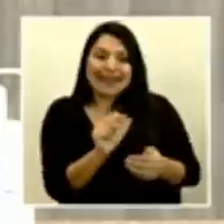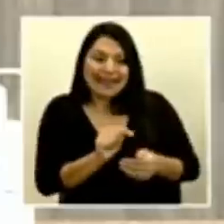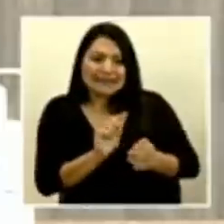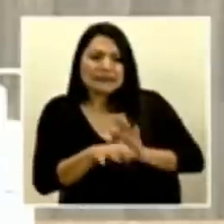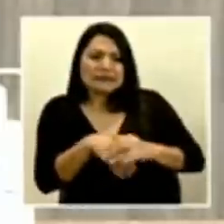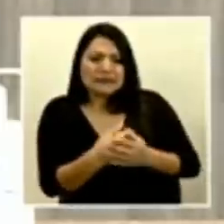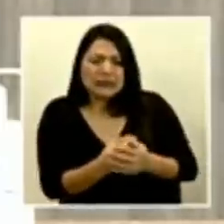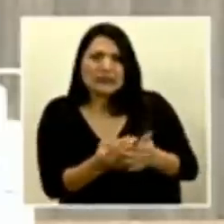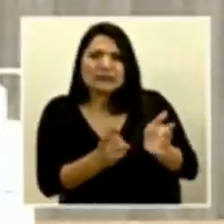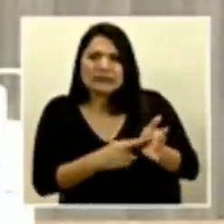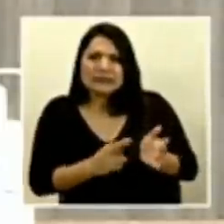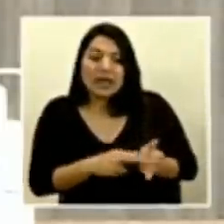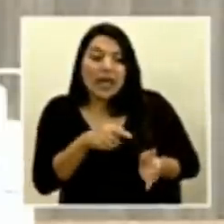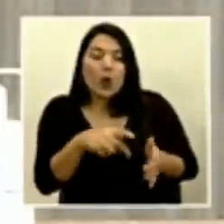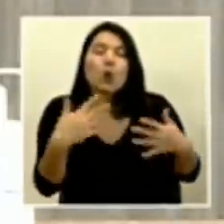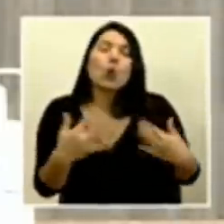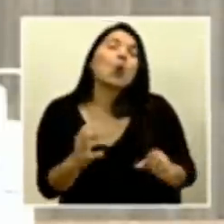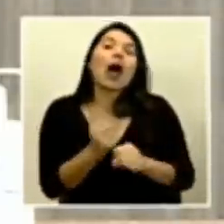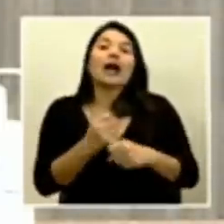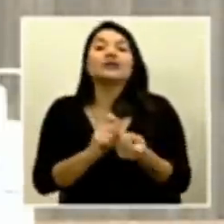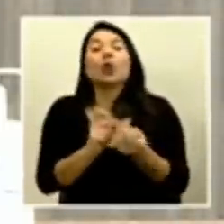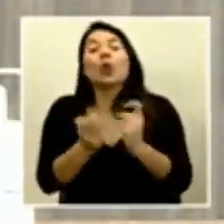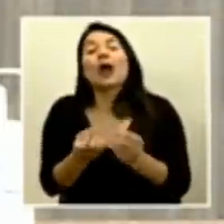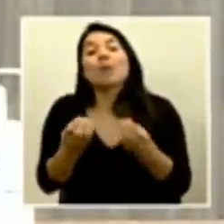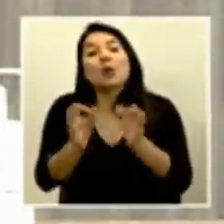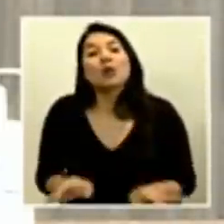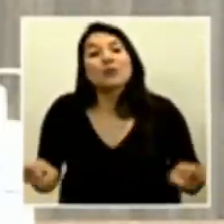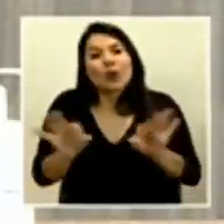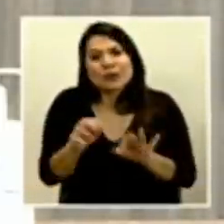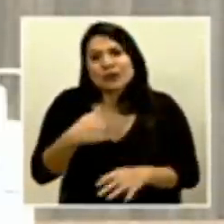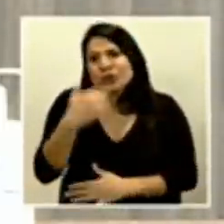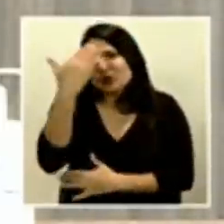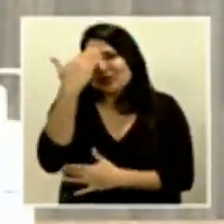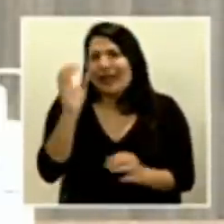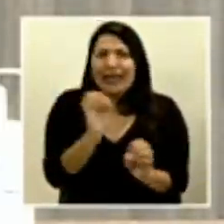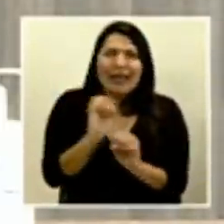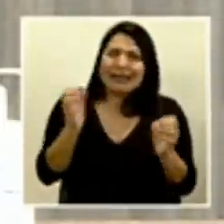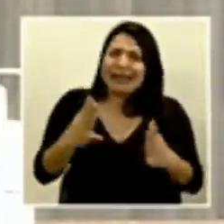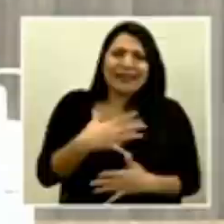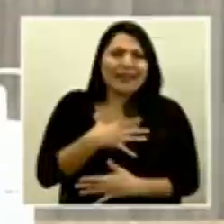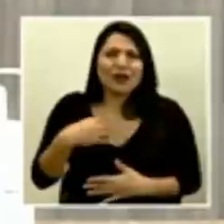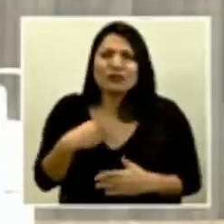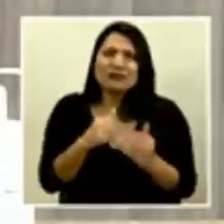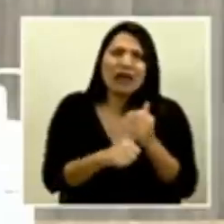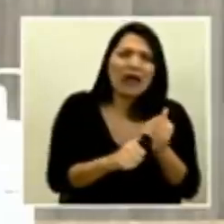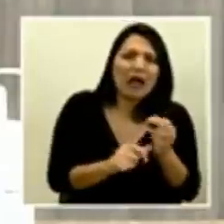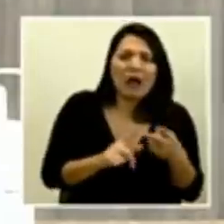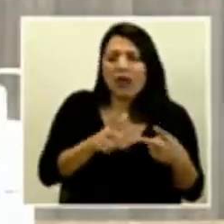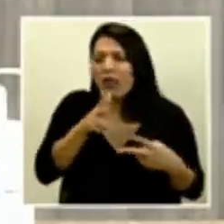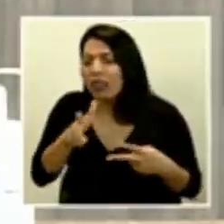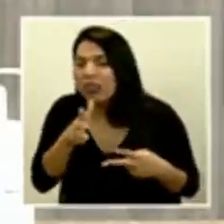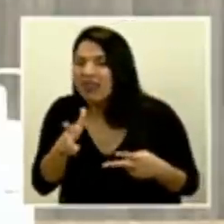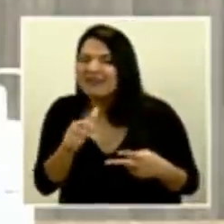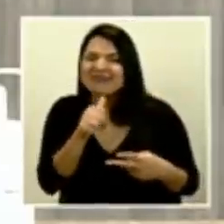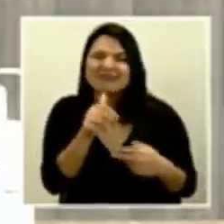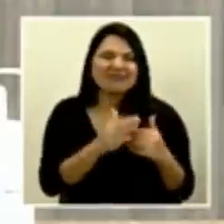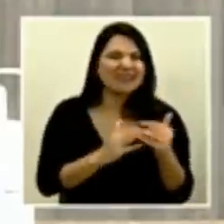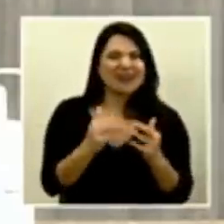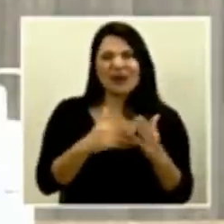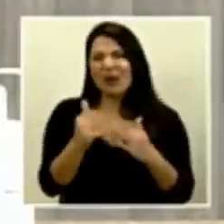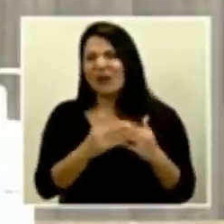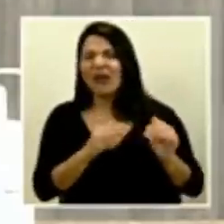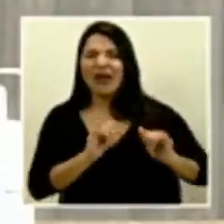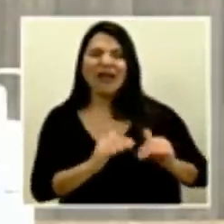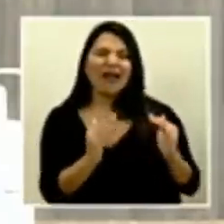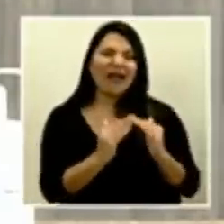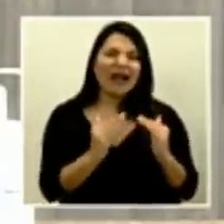pasar por un cuadro de diarrea y de vómito, es muy incómodo. Uno tiene que quedarse en la casa, tiene que esperar para recuperarse, comer una